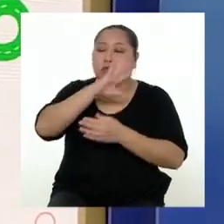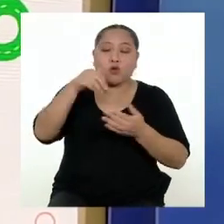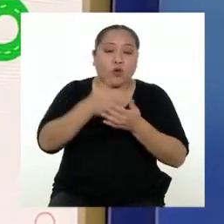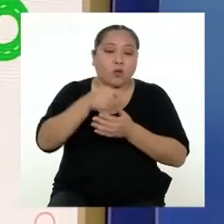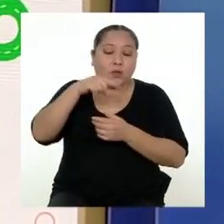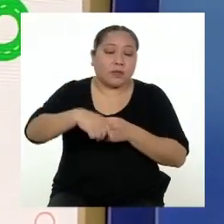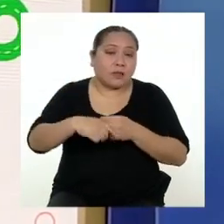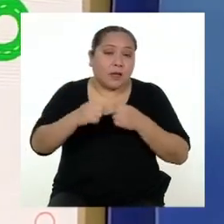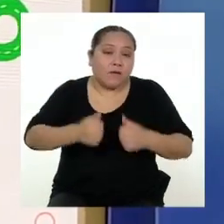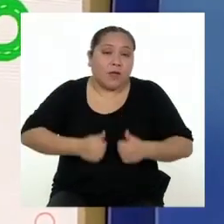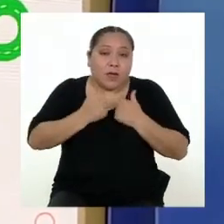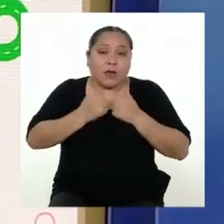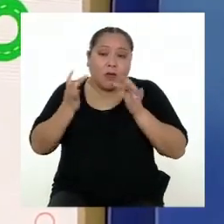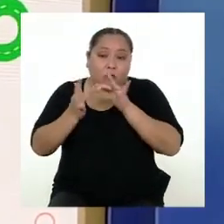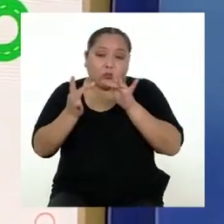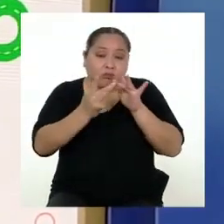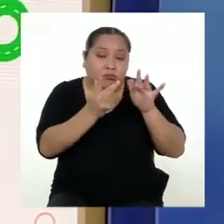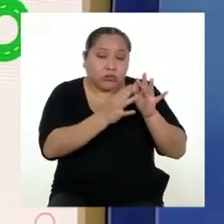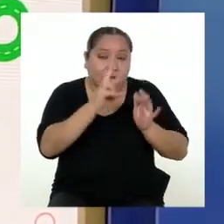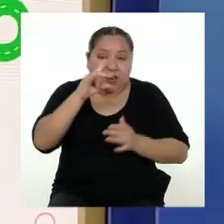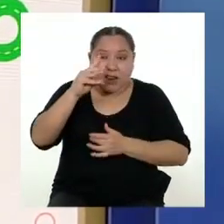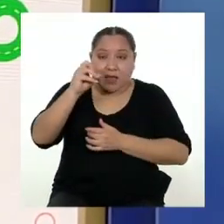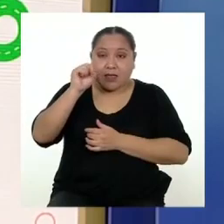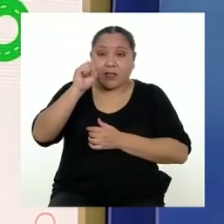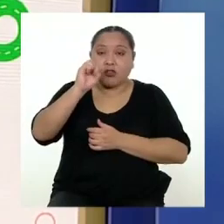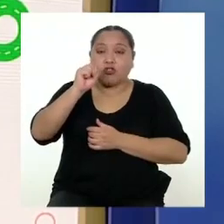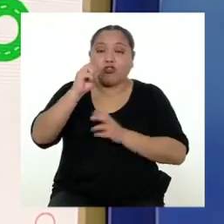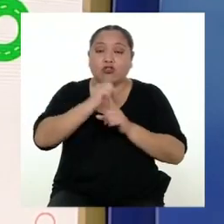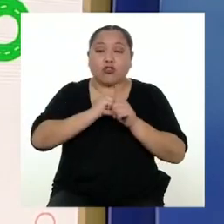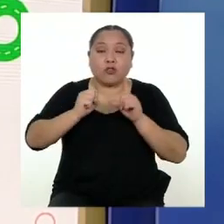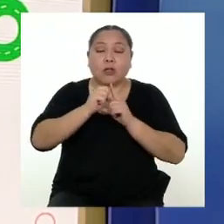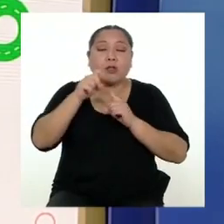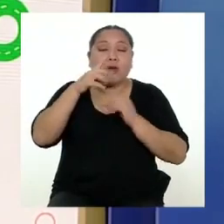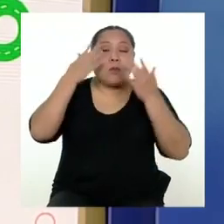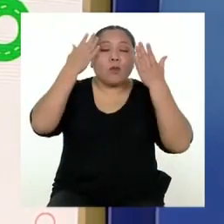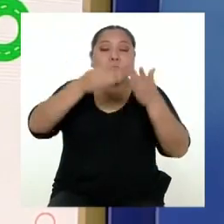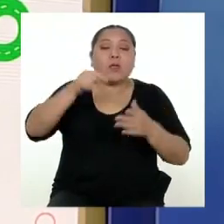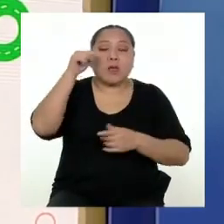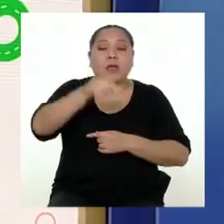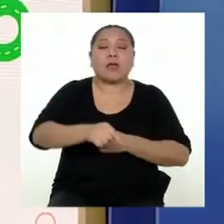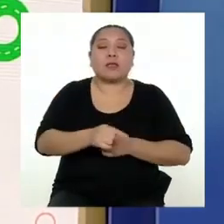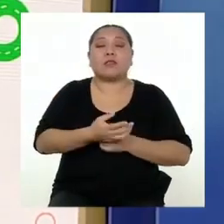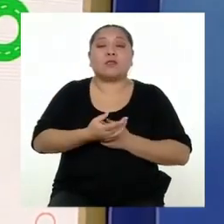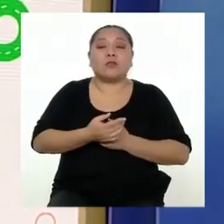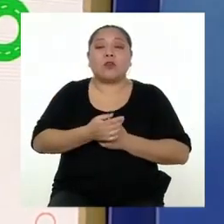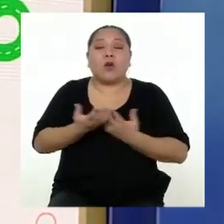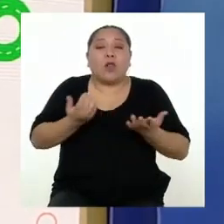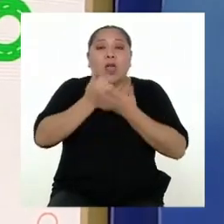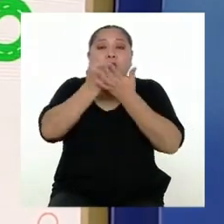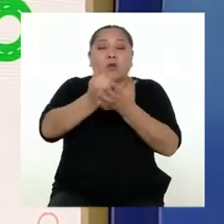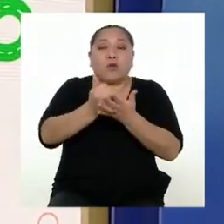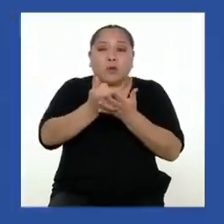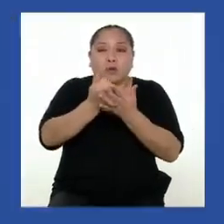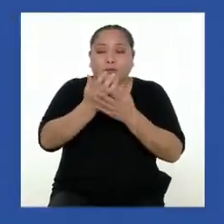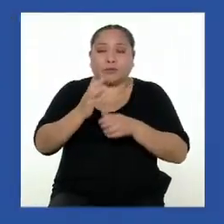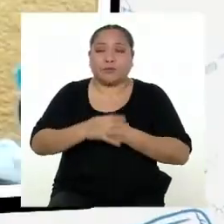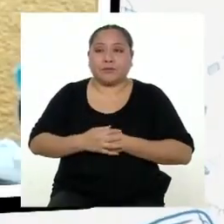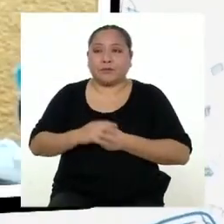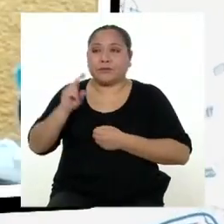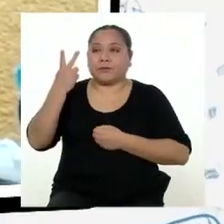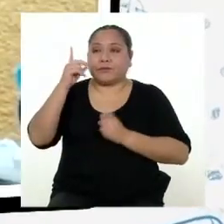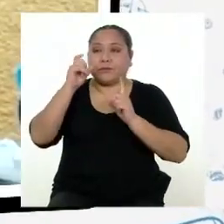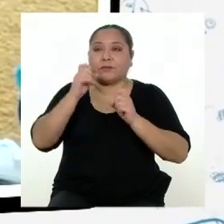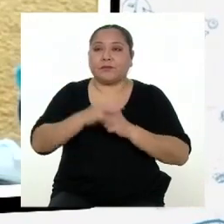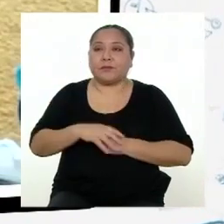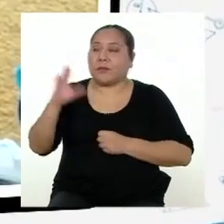esta vida son las redes sociales. Enfoquemos este trabajo en que sea útil para nuestra familia primero. Segunda pregunta. Hola,